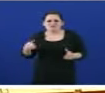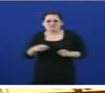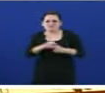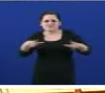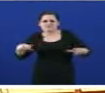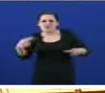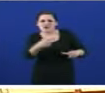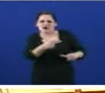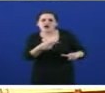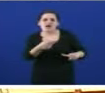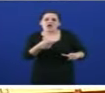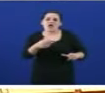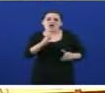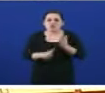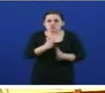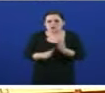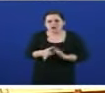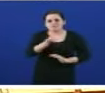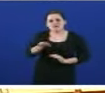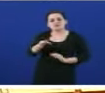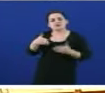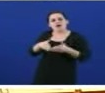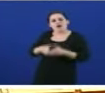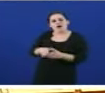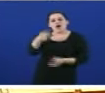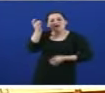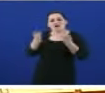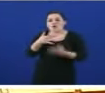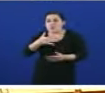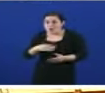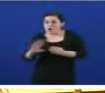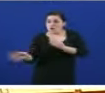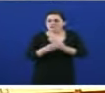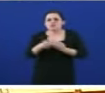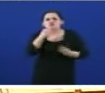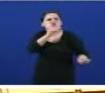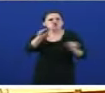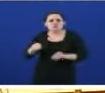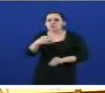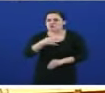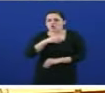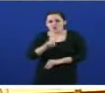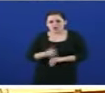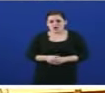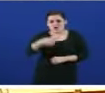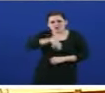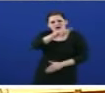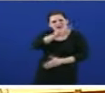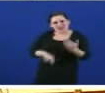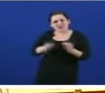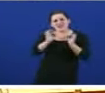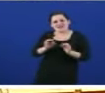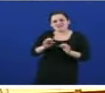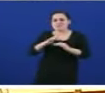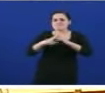sí, fora da rede natura, como a náutica de recreo poden ser un complemento, nunca un sustituto do que somos e do que é unha